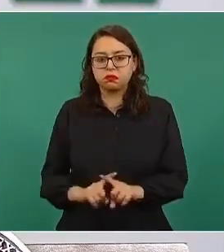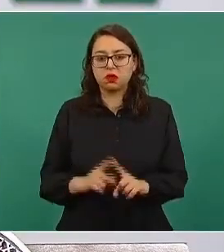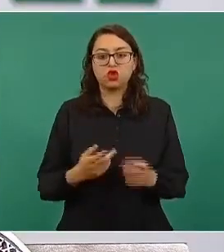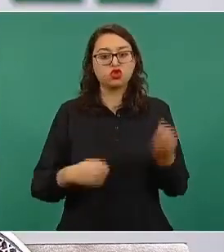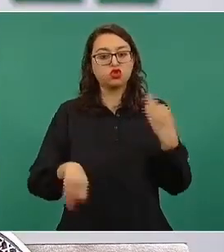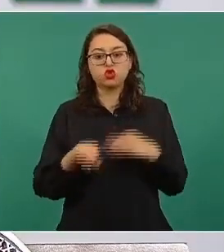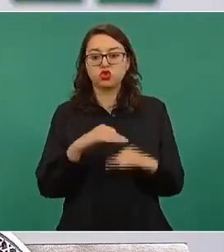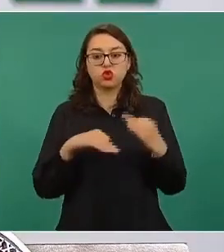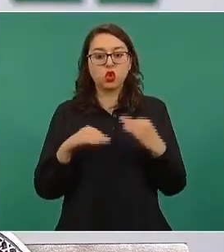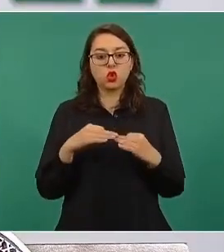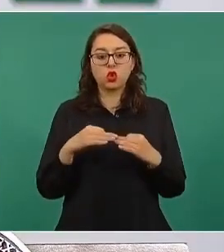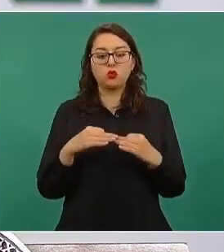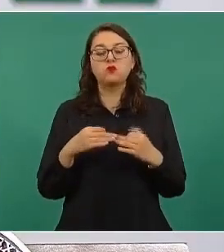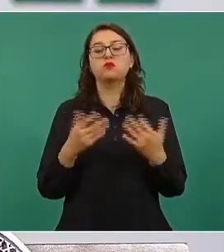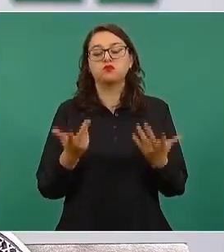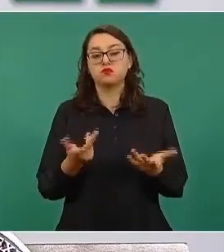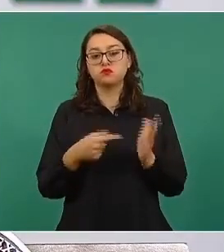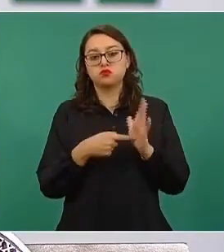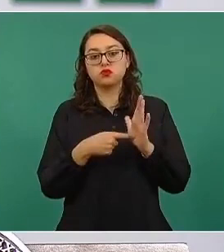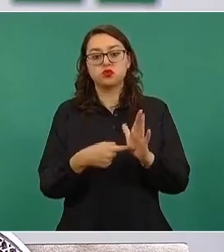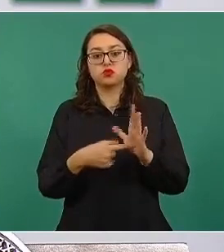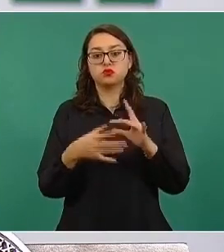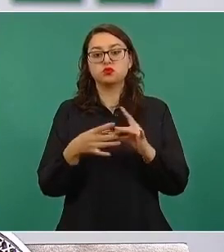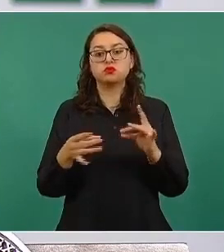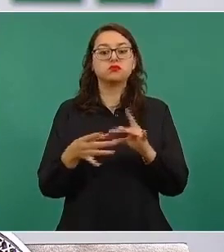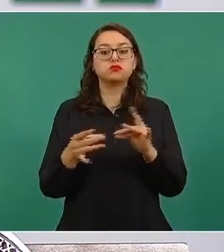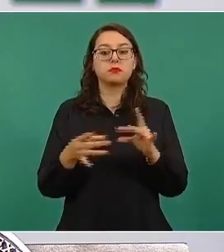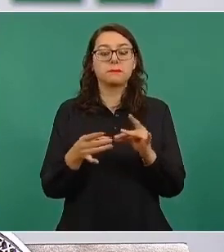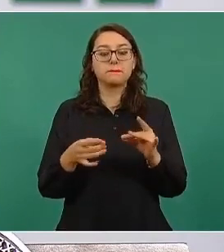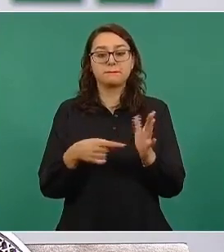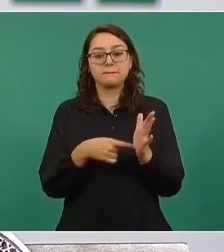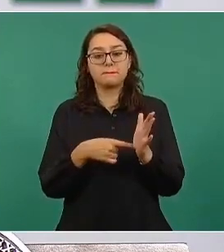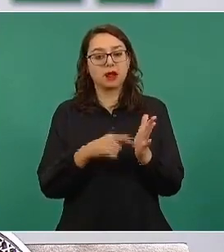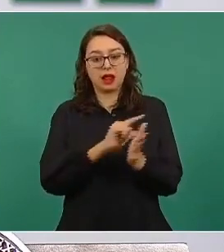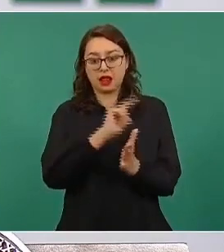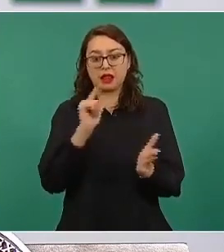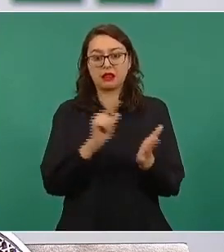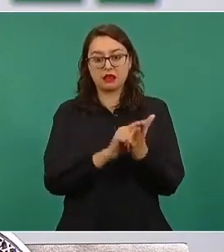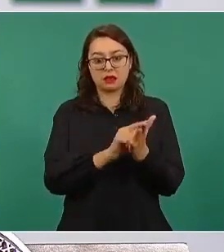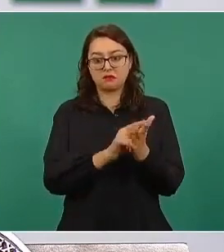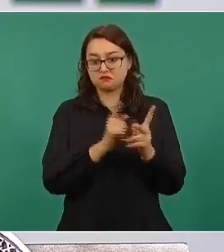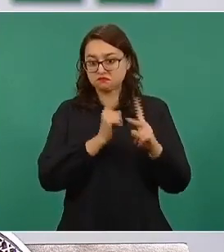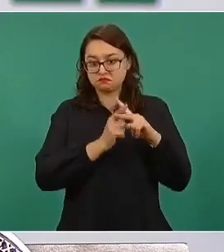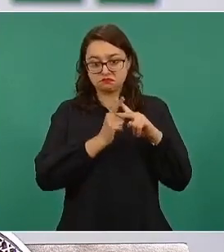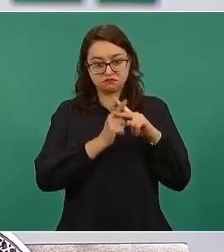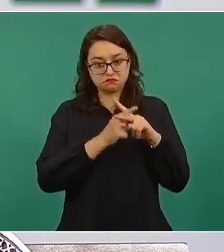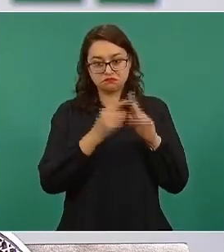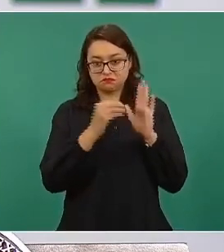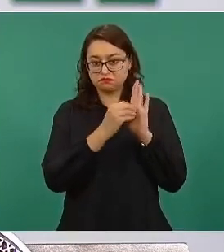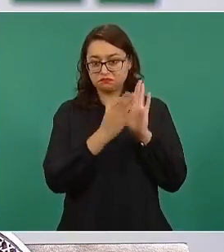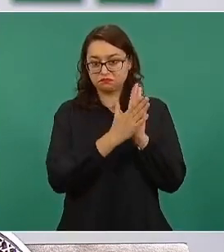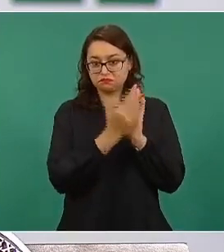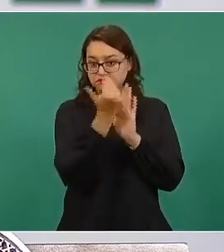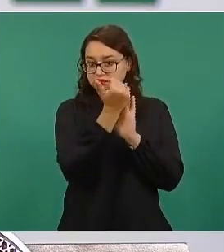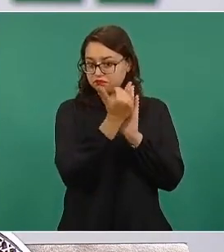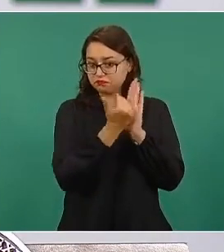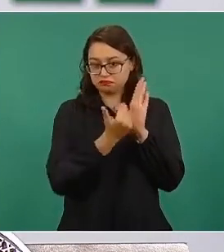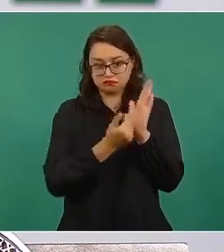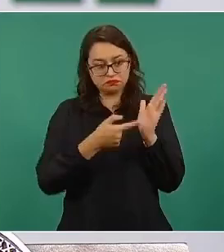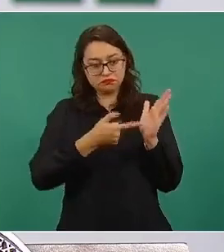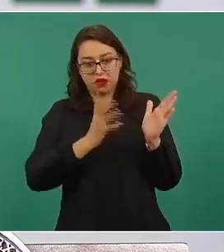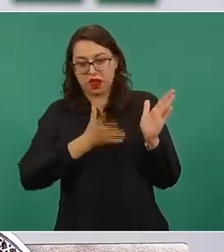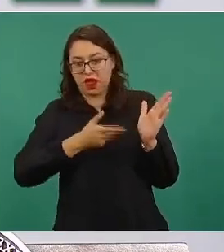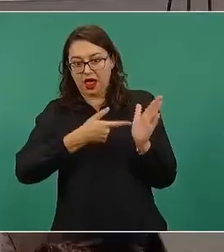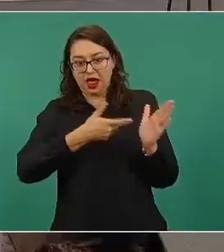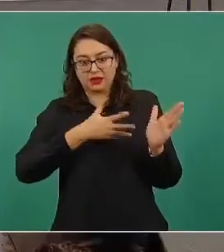aquí lo importante es señalar o enfatizar que están establecidas los mecanismos y las fórmulas en la ley de coordinación